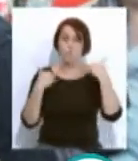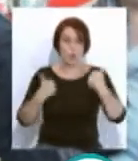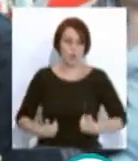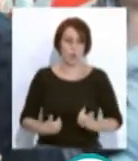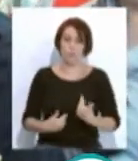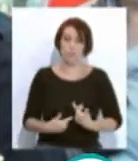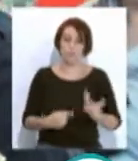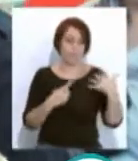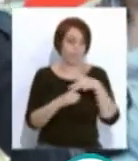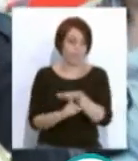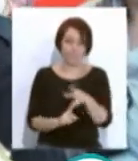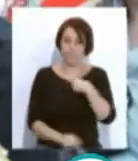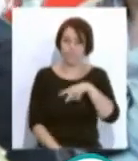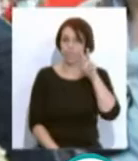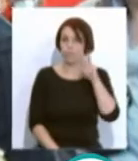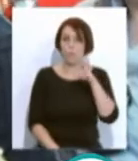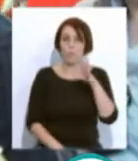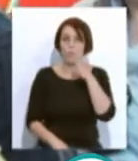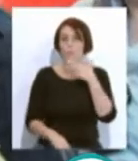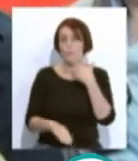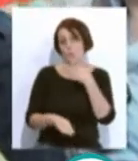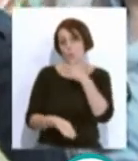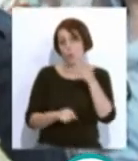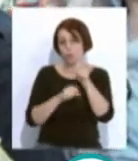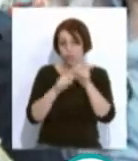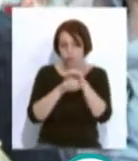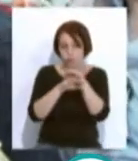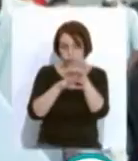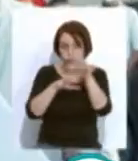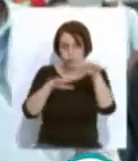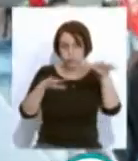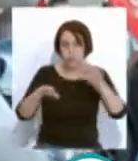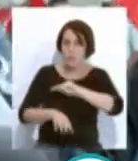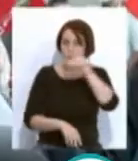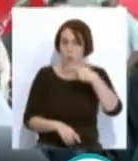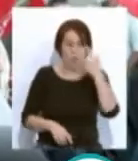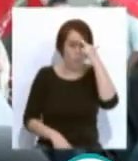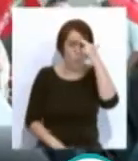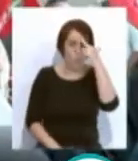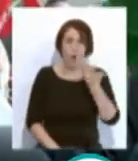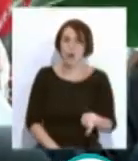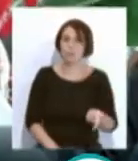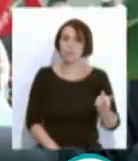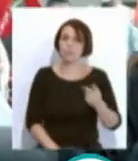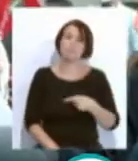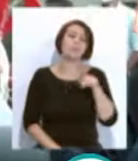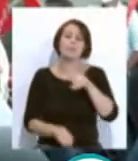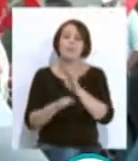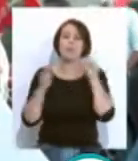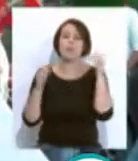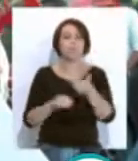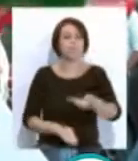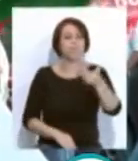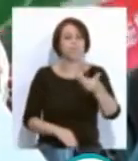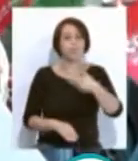situación que se nos plantea de cara a esta segunda ola es realmente preocupante. Lo fundamental de toda atención es la calidad